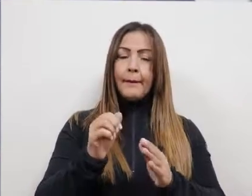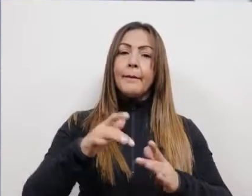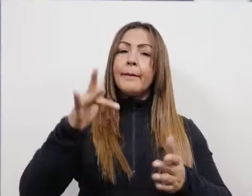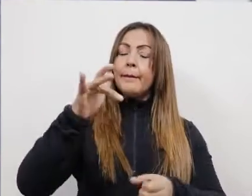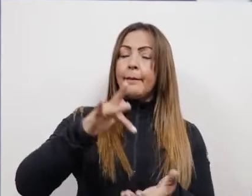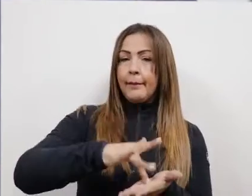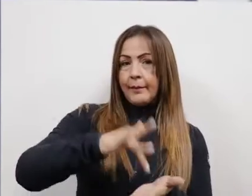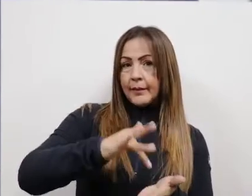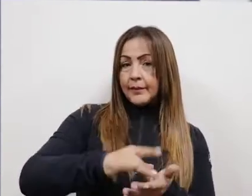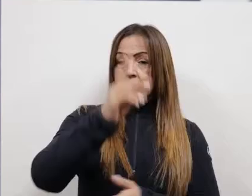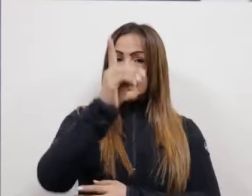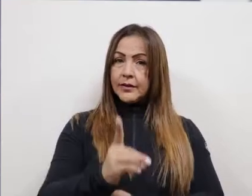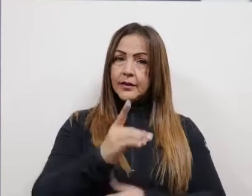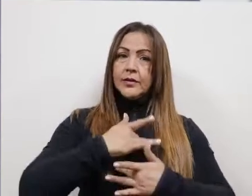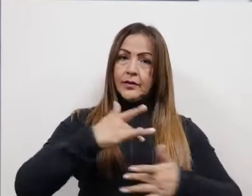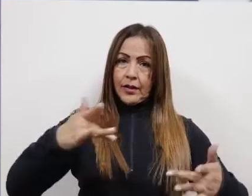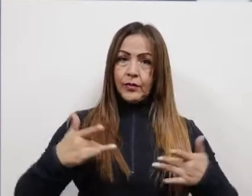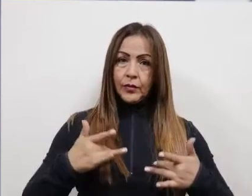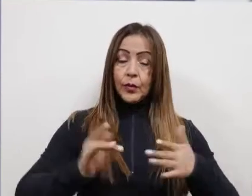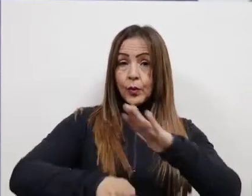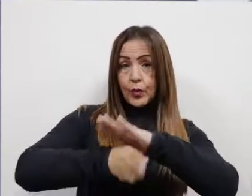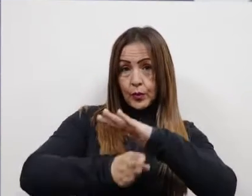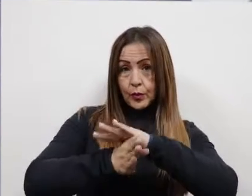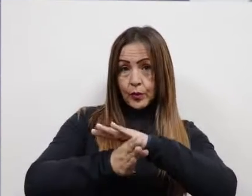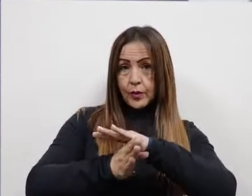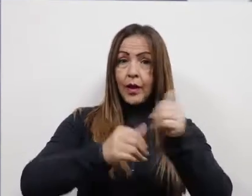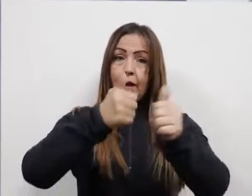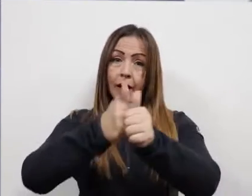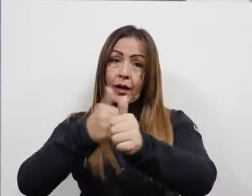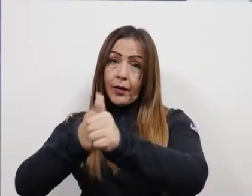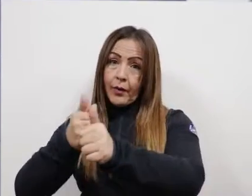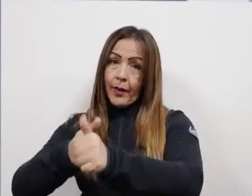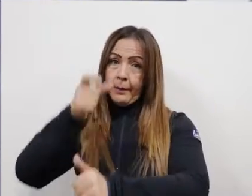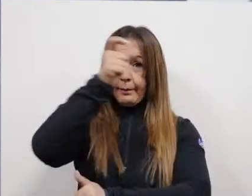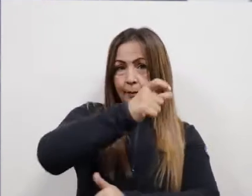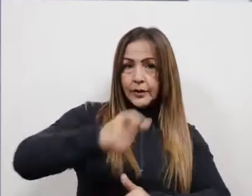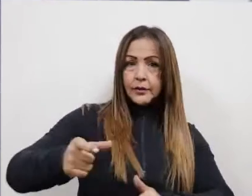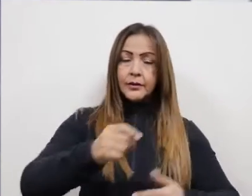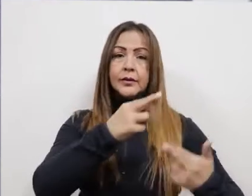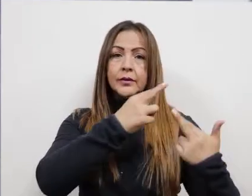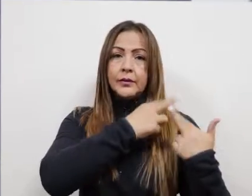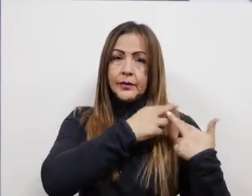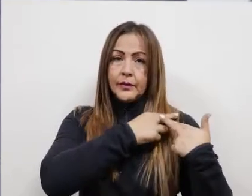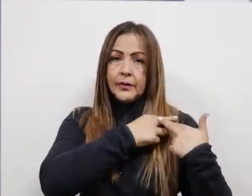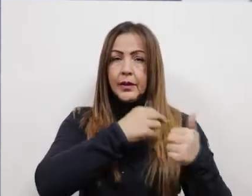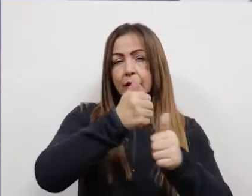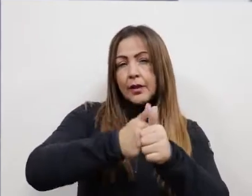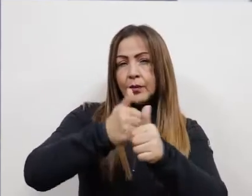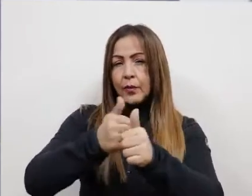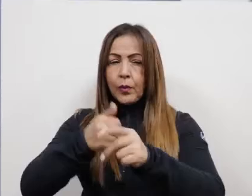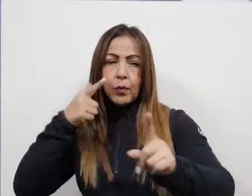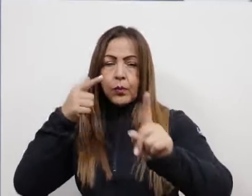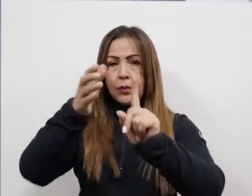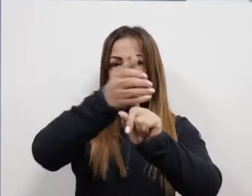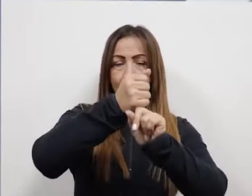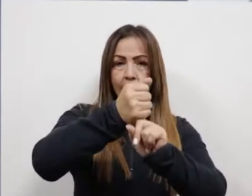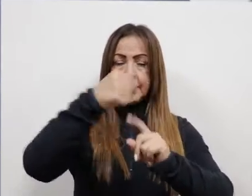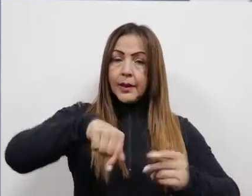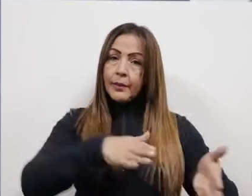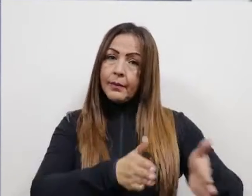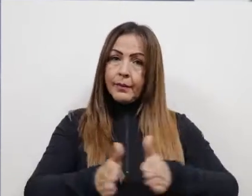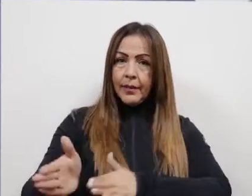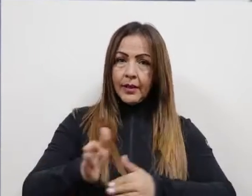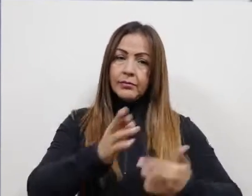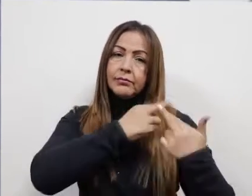se denomina Participa en las Decisiones de Salud. A continuación, cada uno de los funcionarios responsables de cada una de las metas de este plan